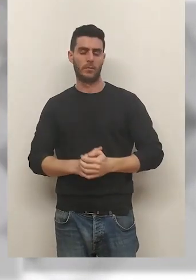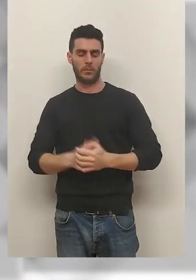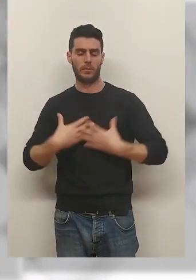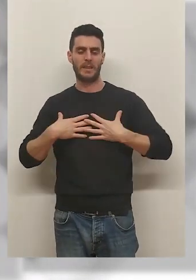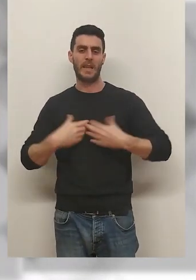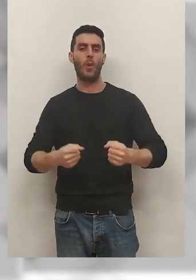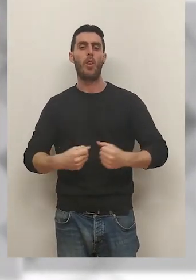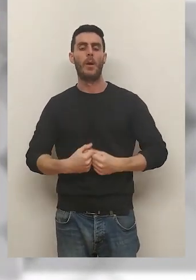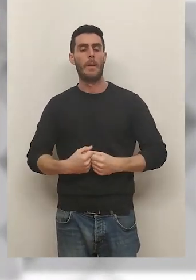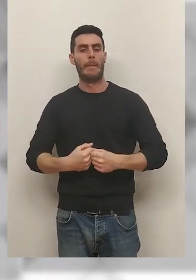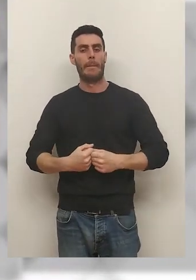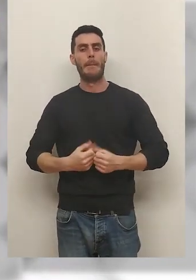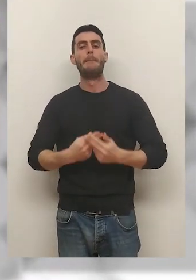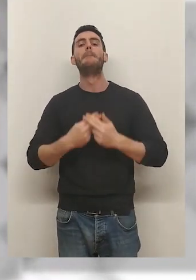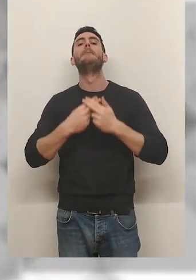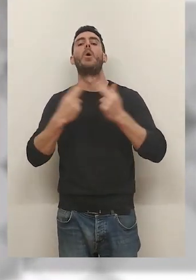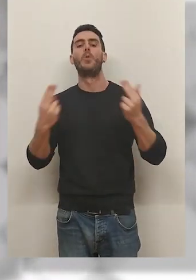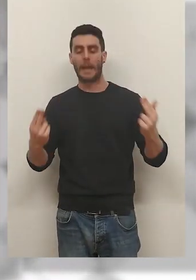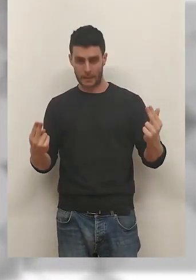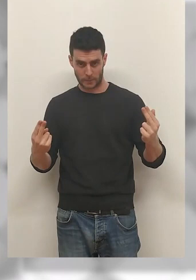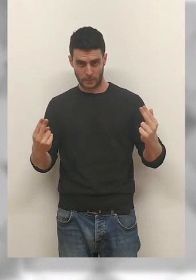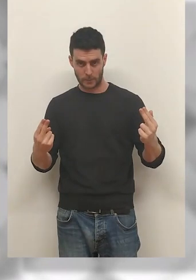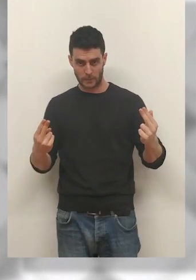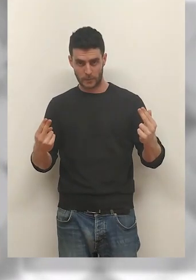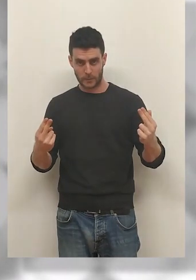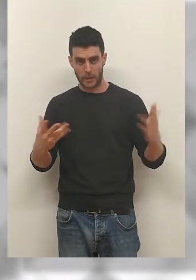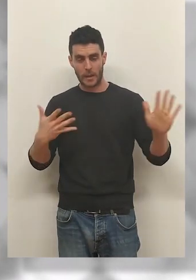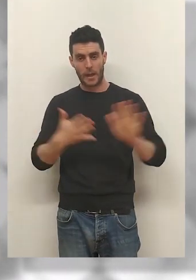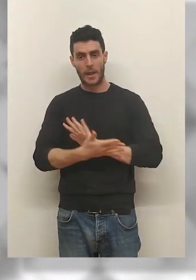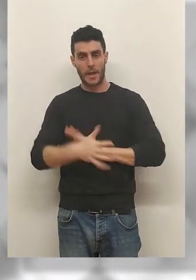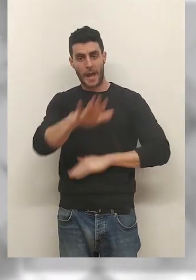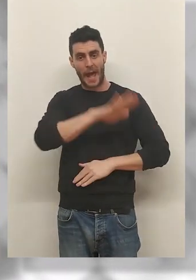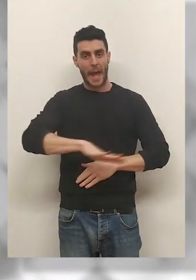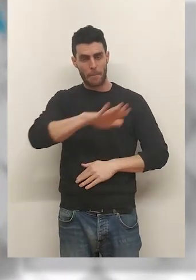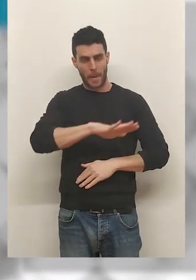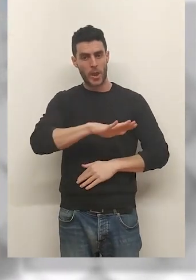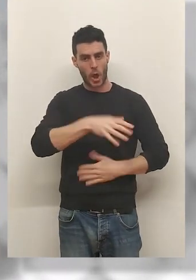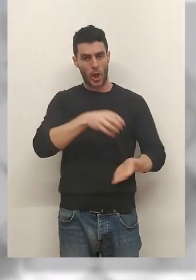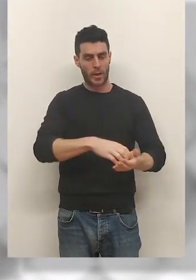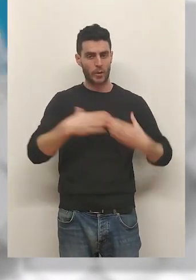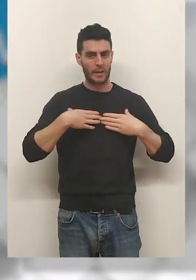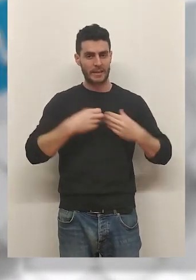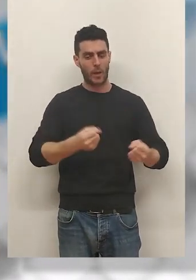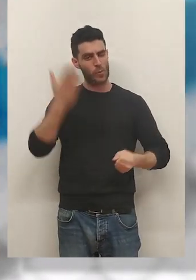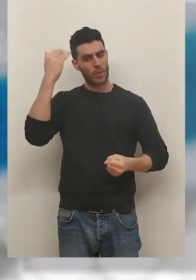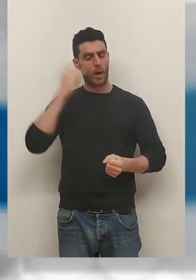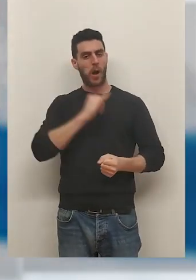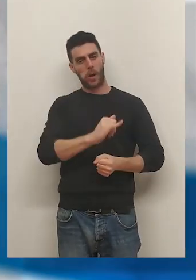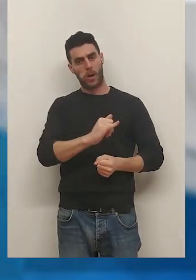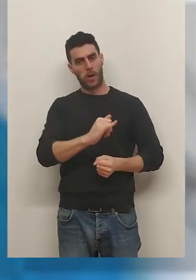salud pública. Se trata de triplicar el espacio del centro de salud que